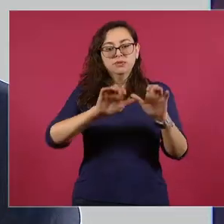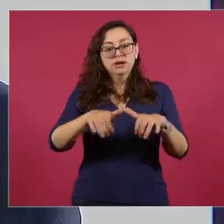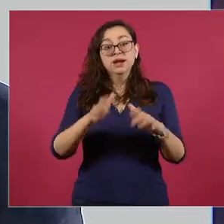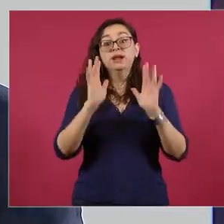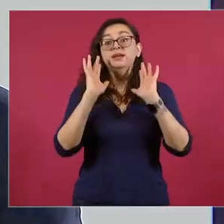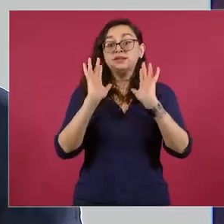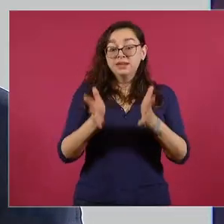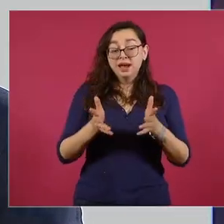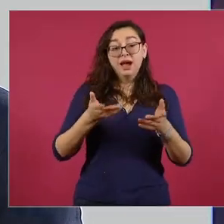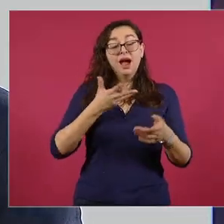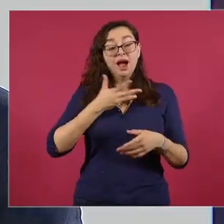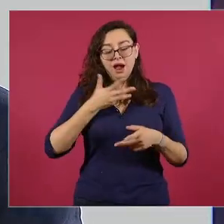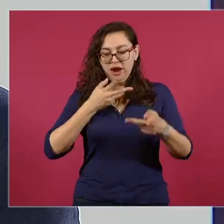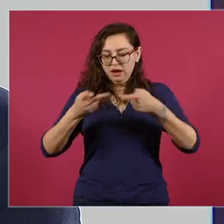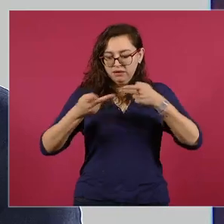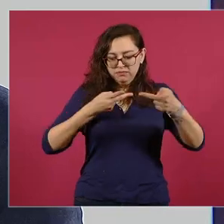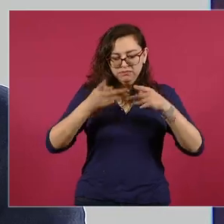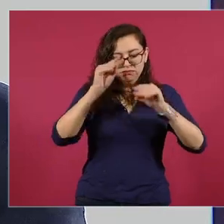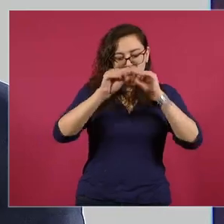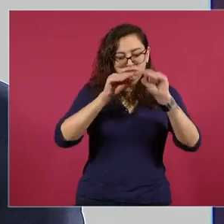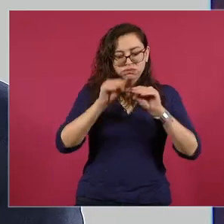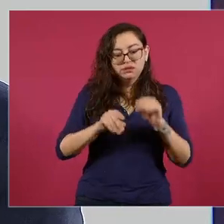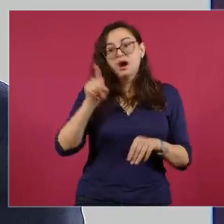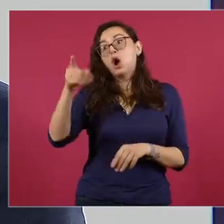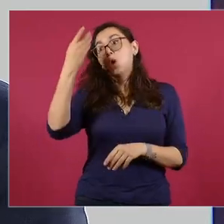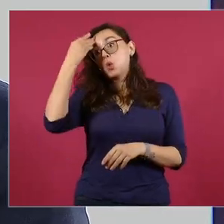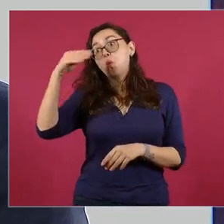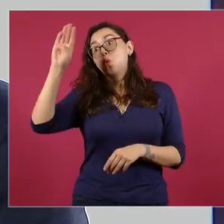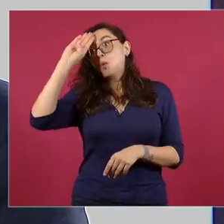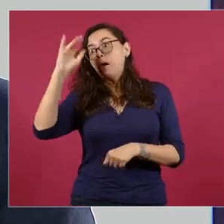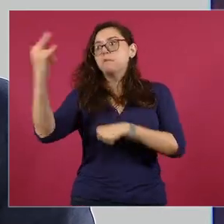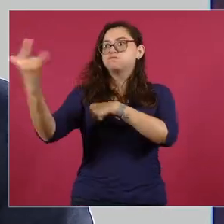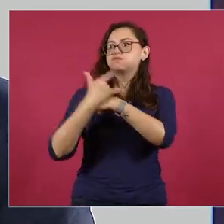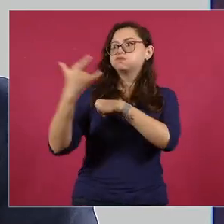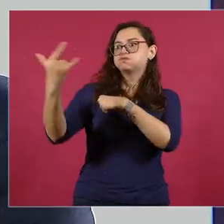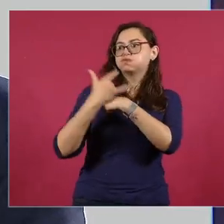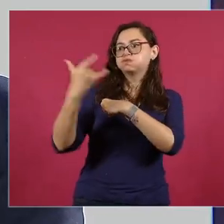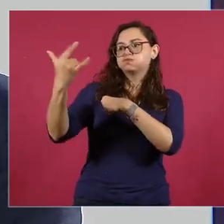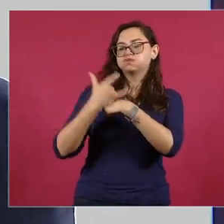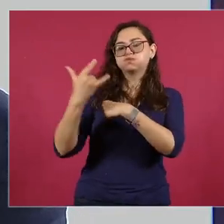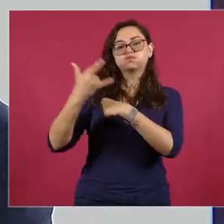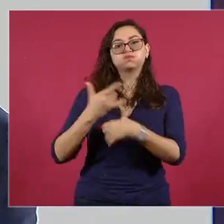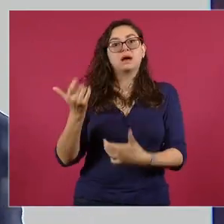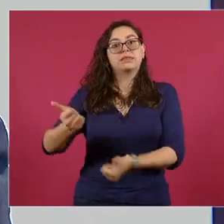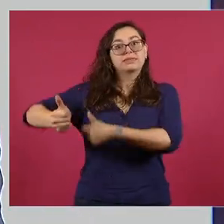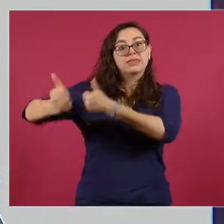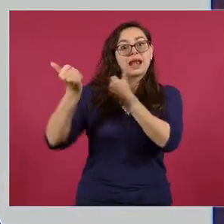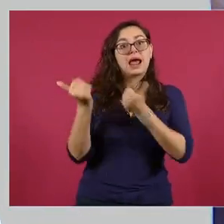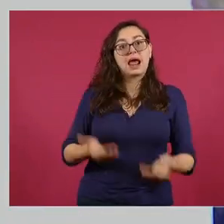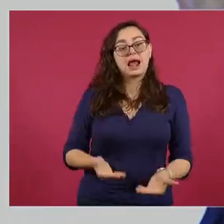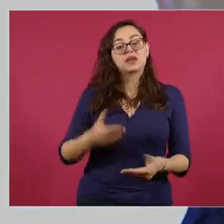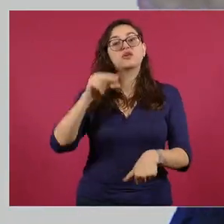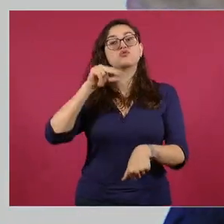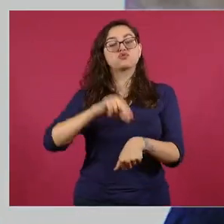vuelos desde Cuba con médicos especialistas. El viernes, según nuestro acuerdo,